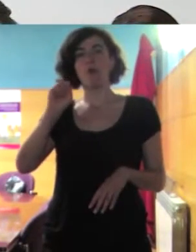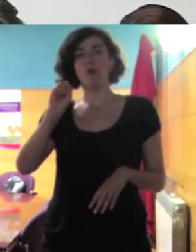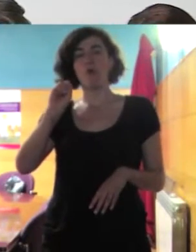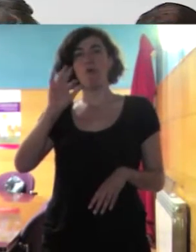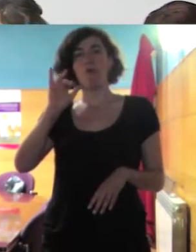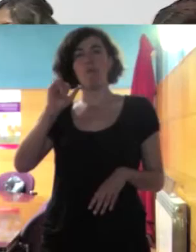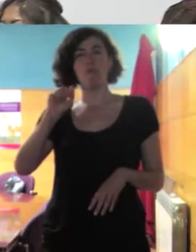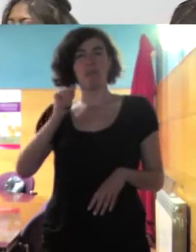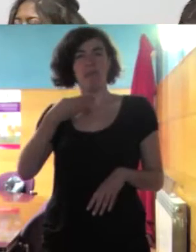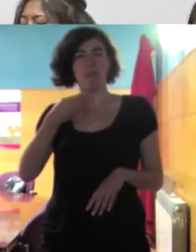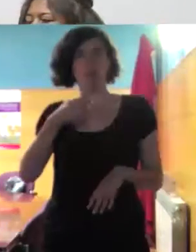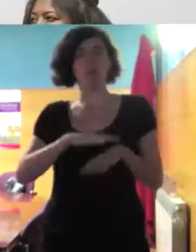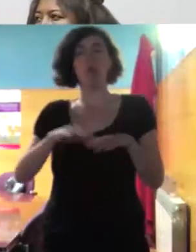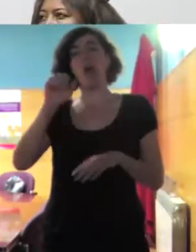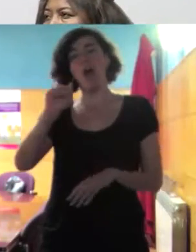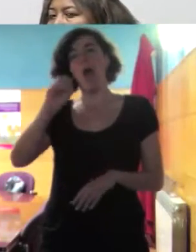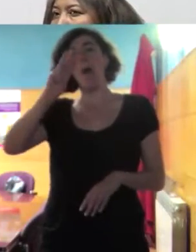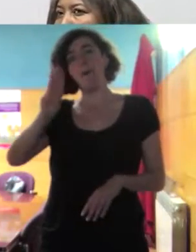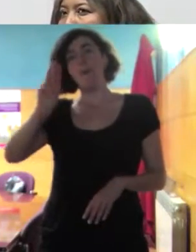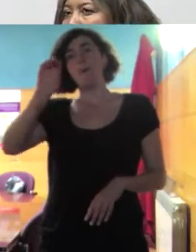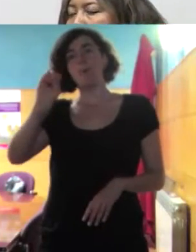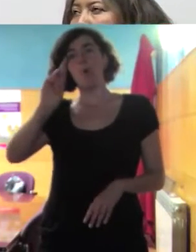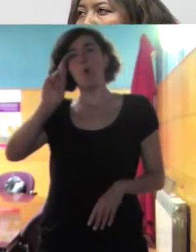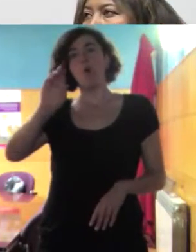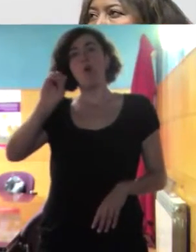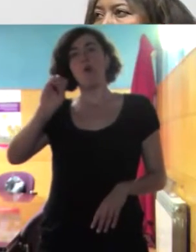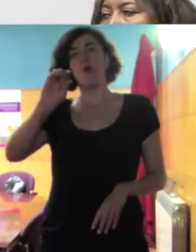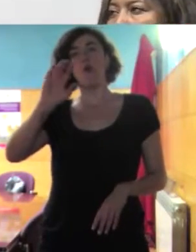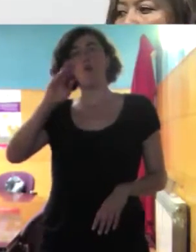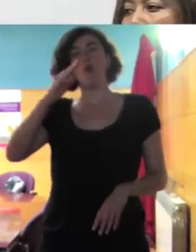tenemos sino que es más bien aporofobia que significa